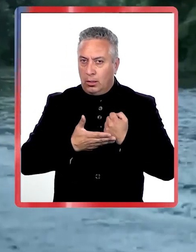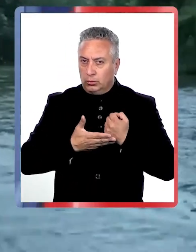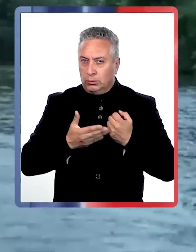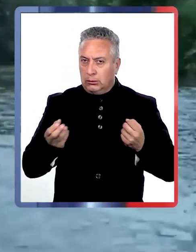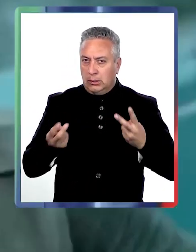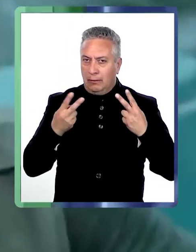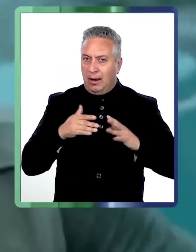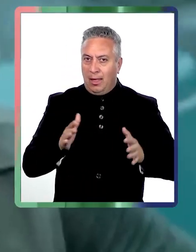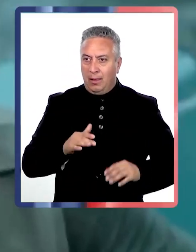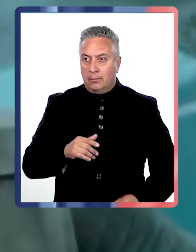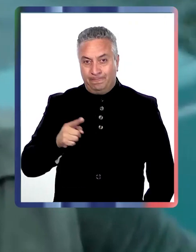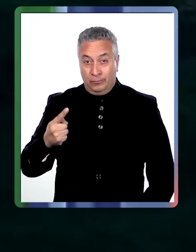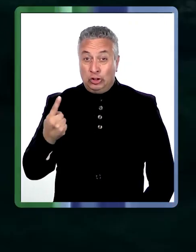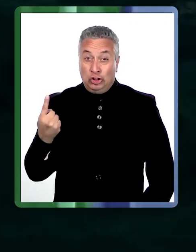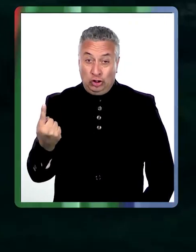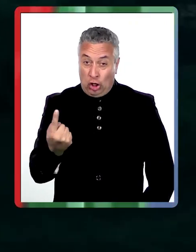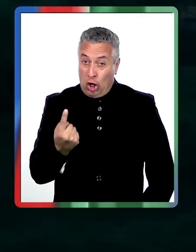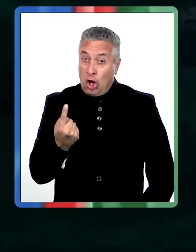Estarán solos.